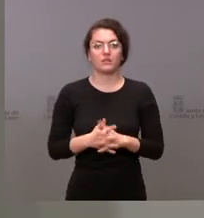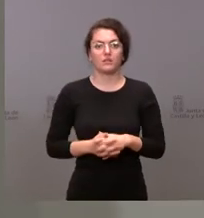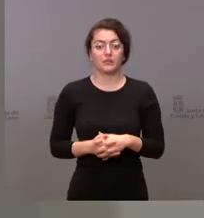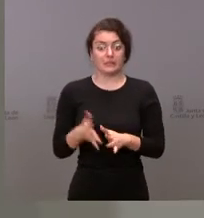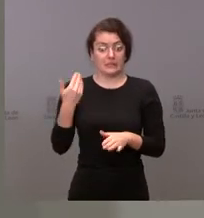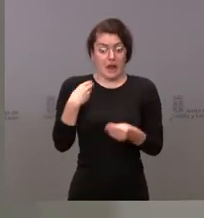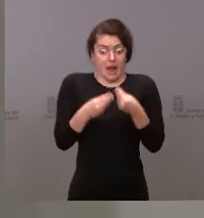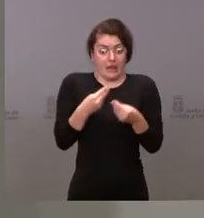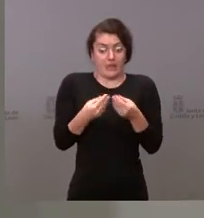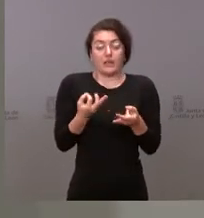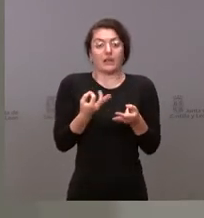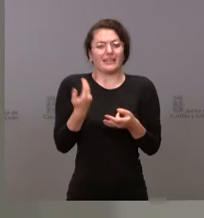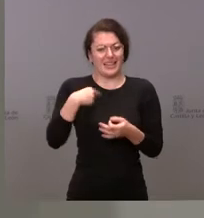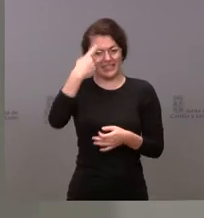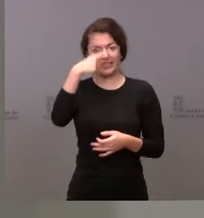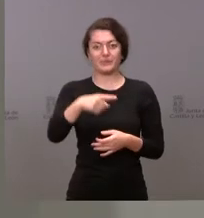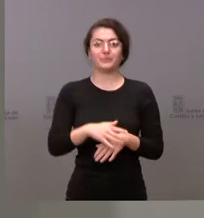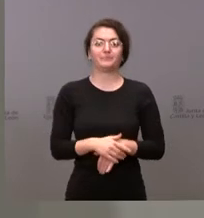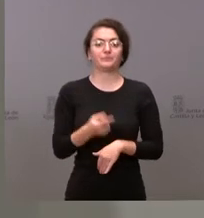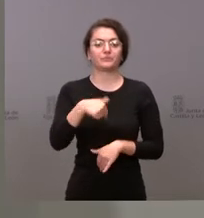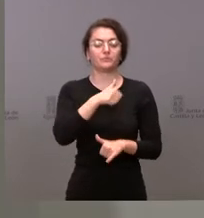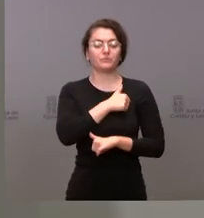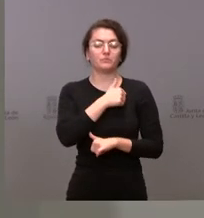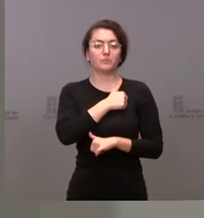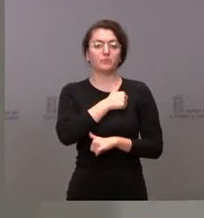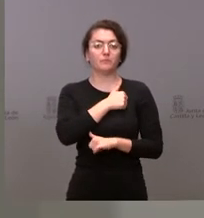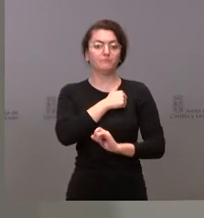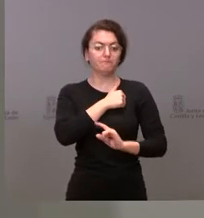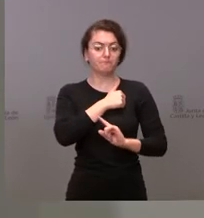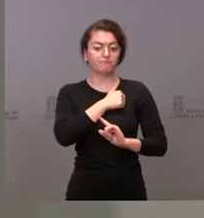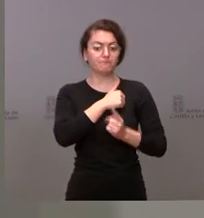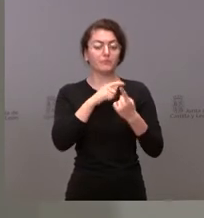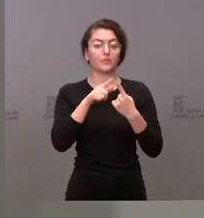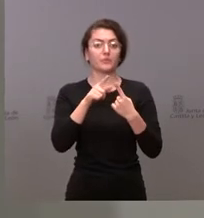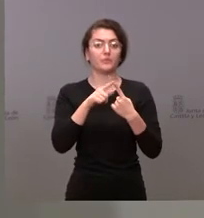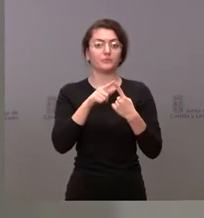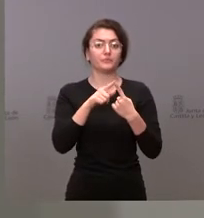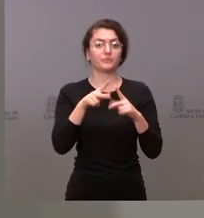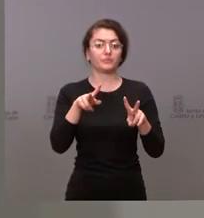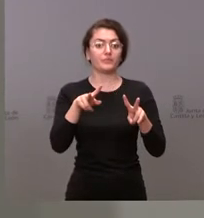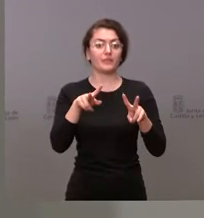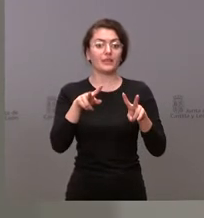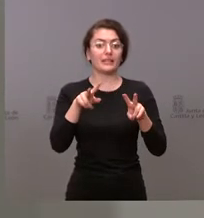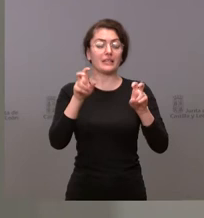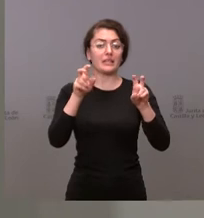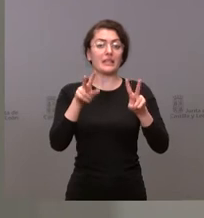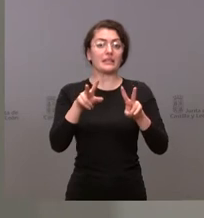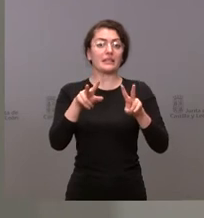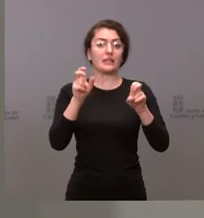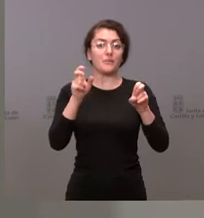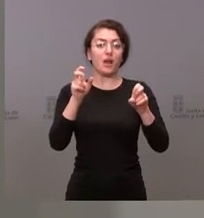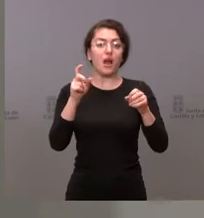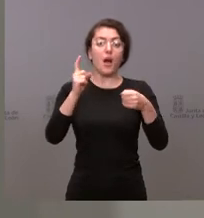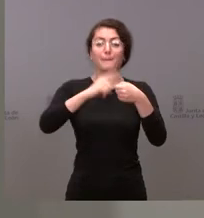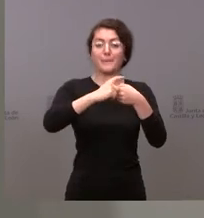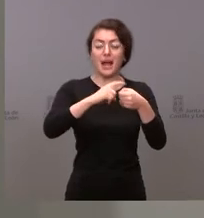ya lo saben ustedes tenemos pendientes primero el incremento de la plantilla MIR saben que ha sido ya de un